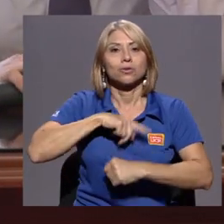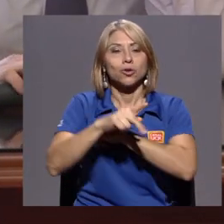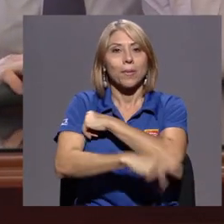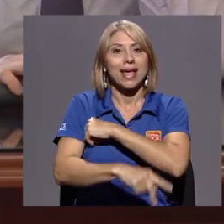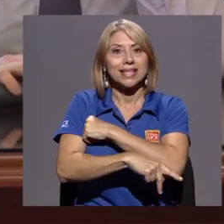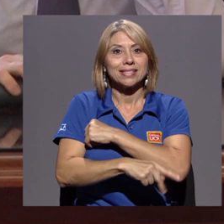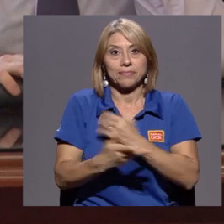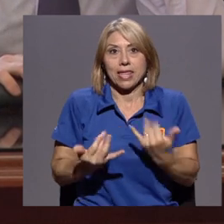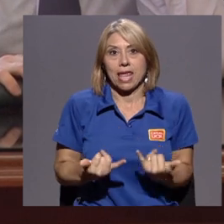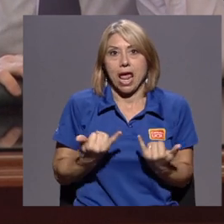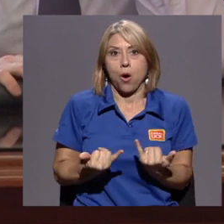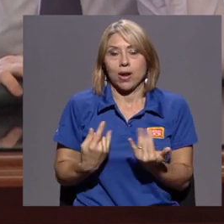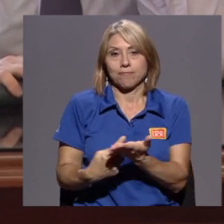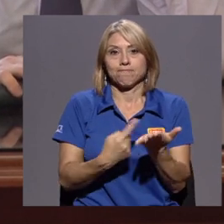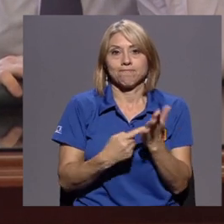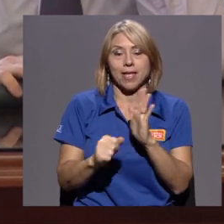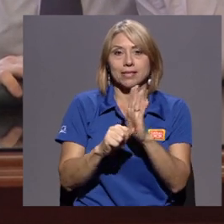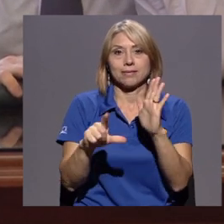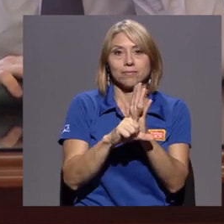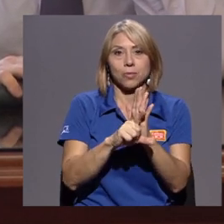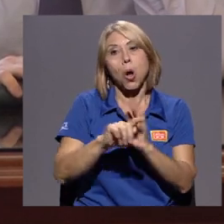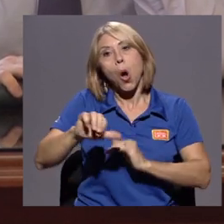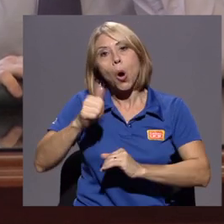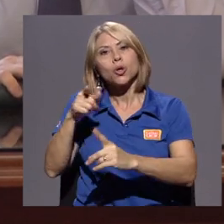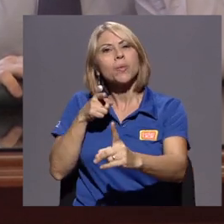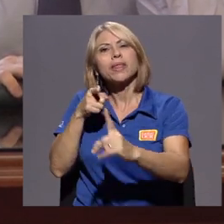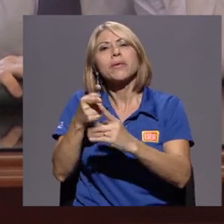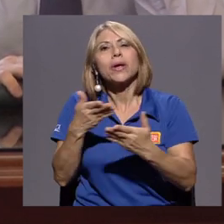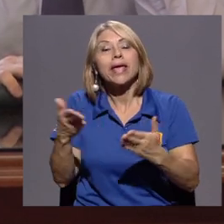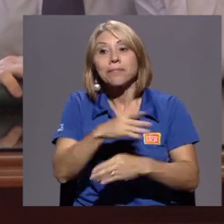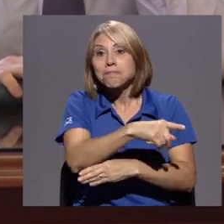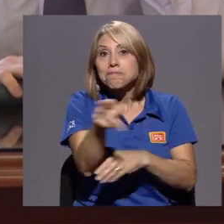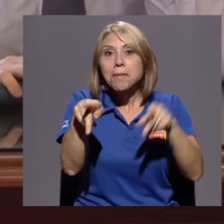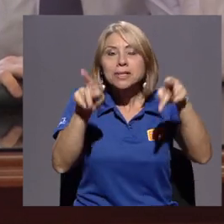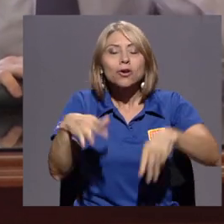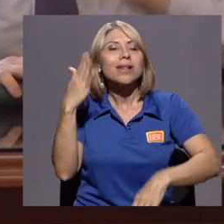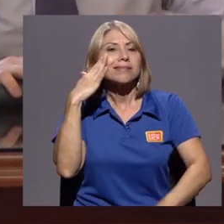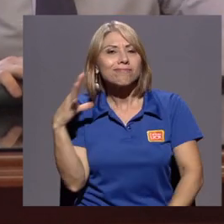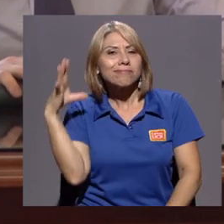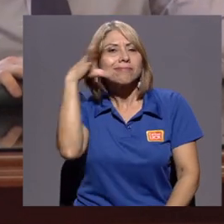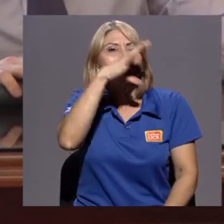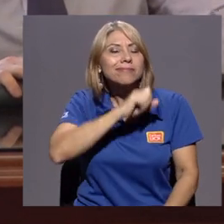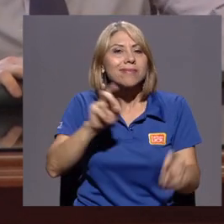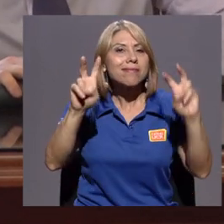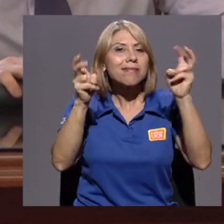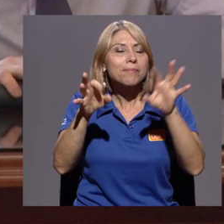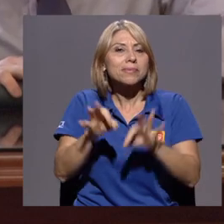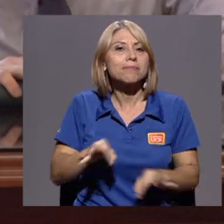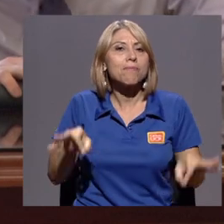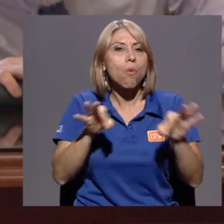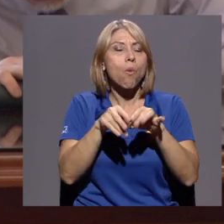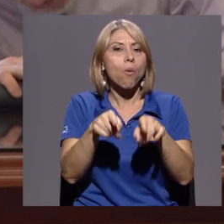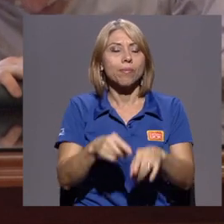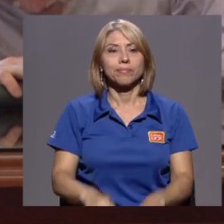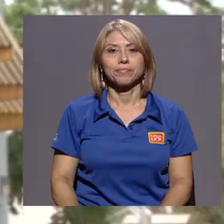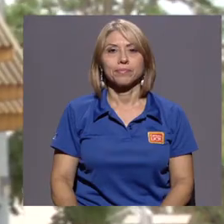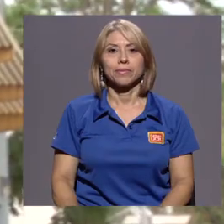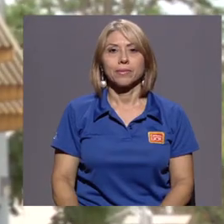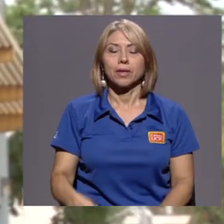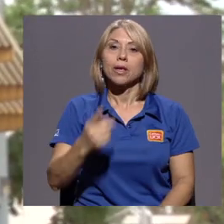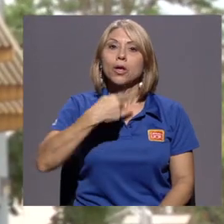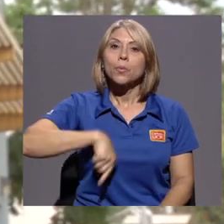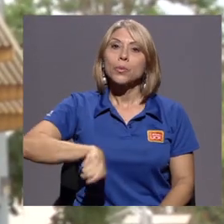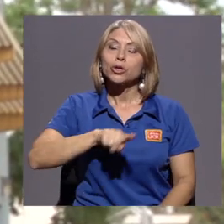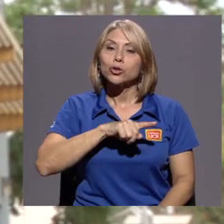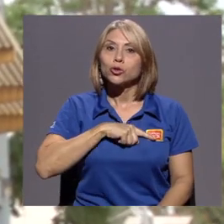se discute en la Asamblea Legislativa, el objetivo fue que las personas se informaran de aspectos relevantes en este tema. Lo hicimos fue